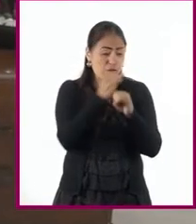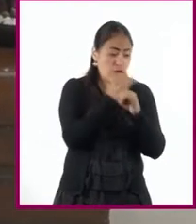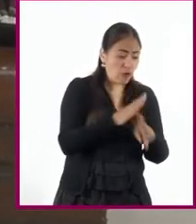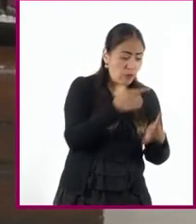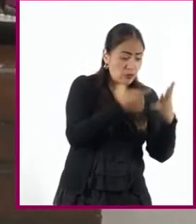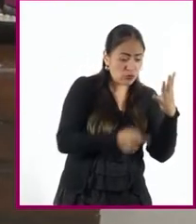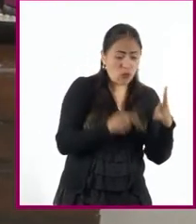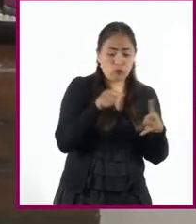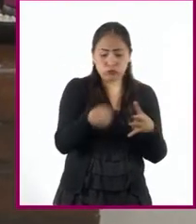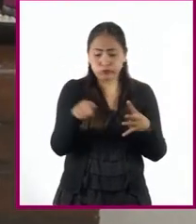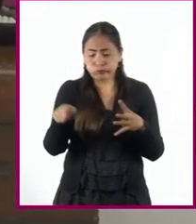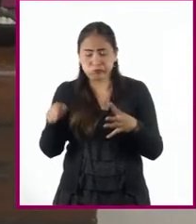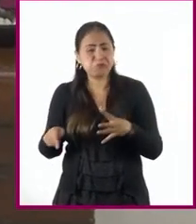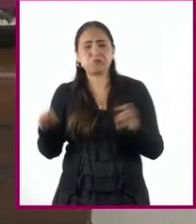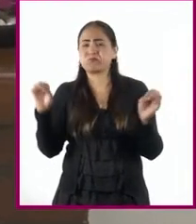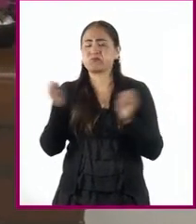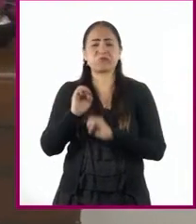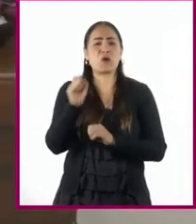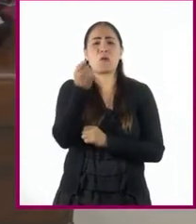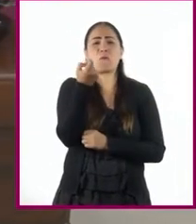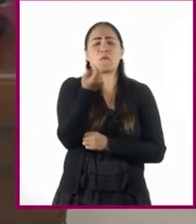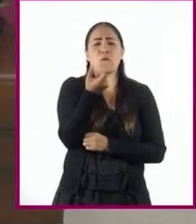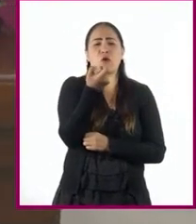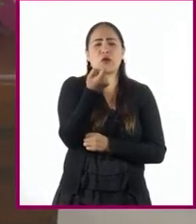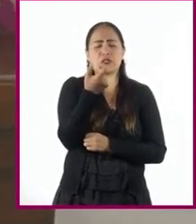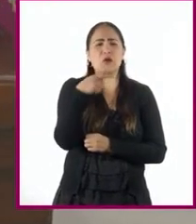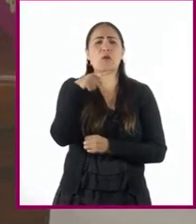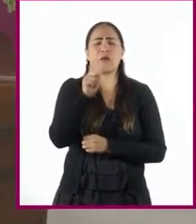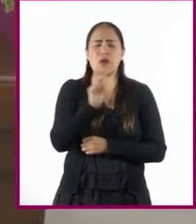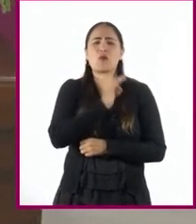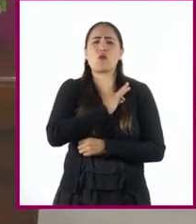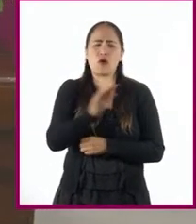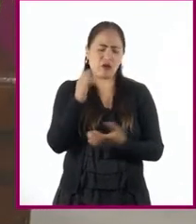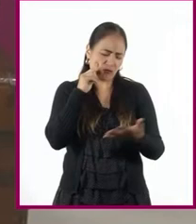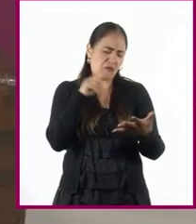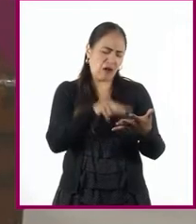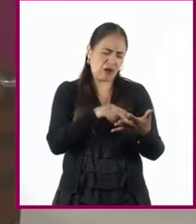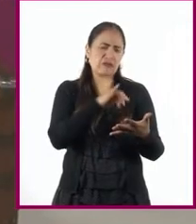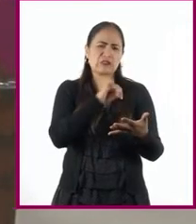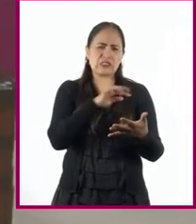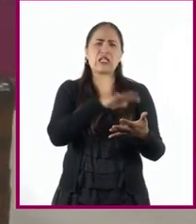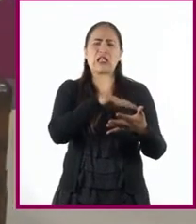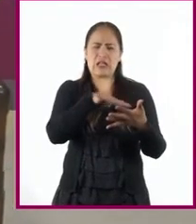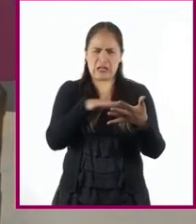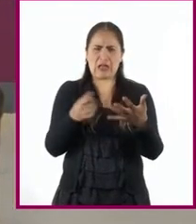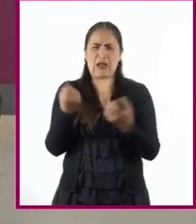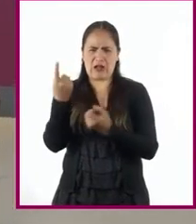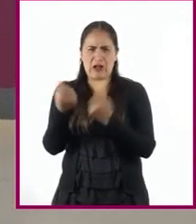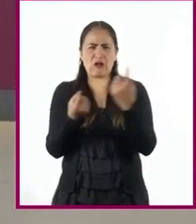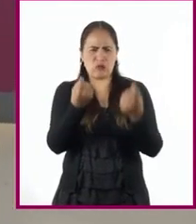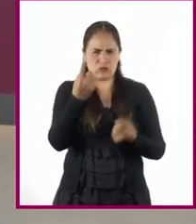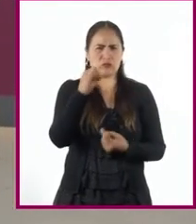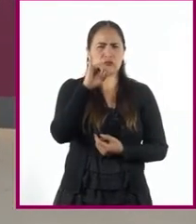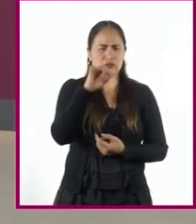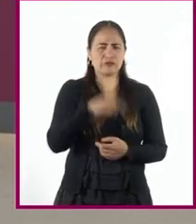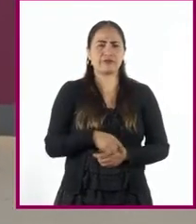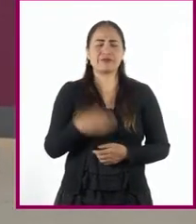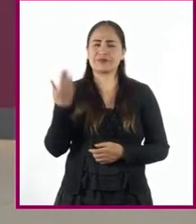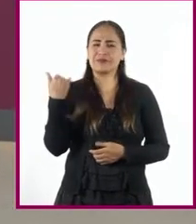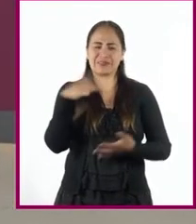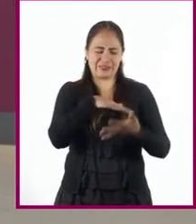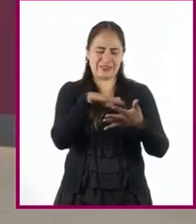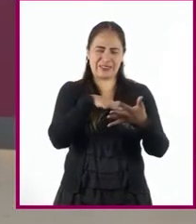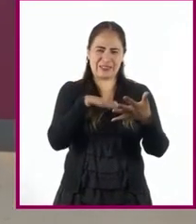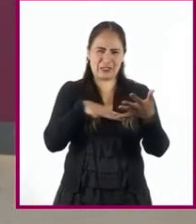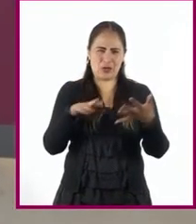posible documentar su presencia en la esfera pública y privada del virreinado. Como pudimos escuchar en la lectura, las